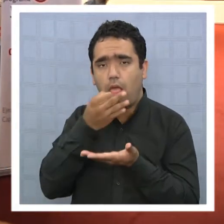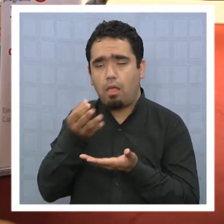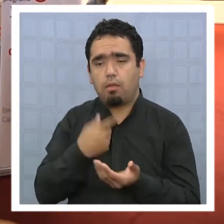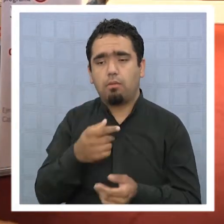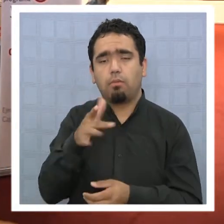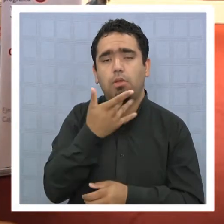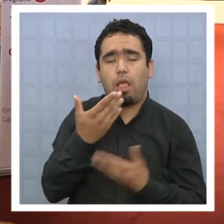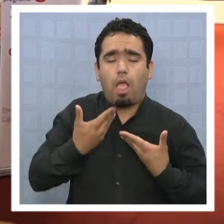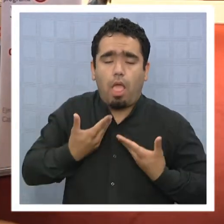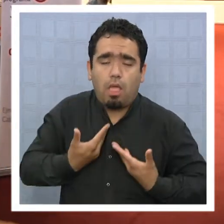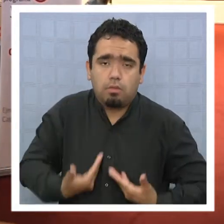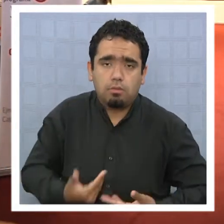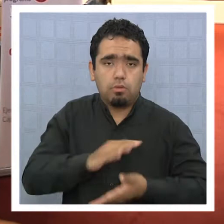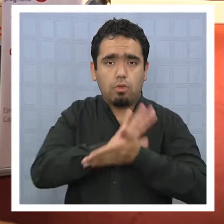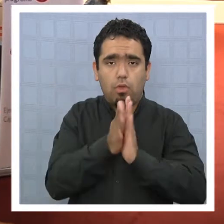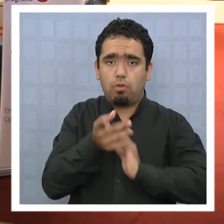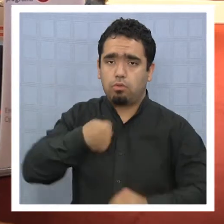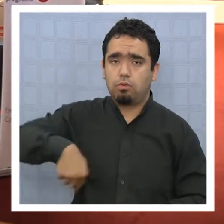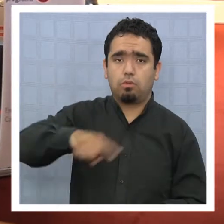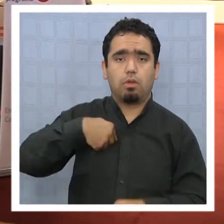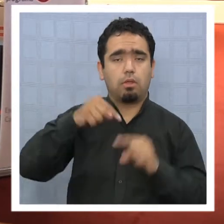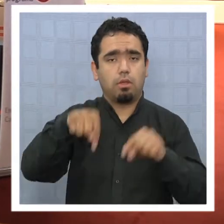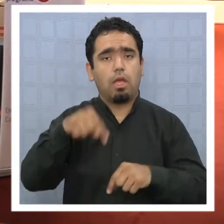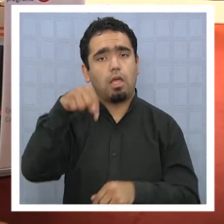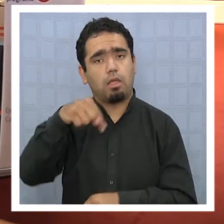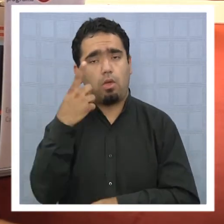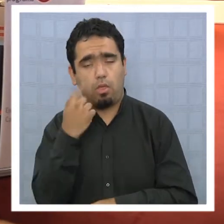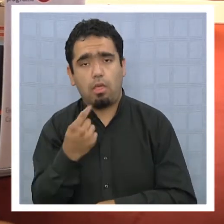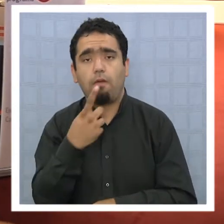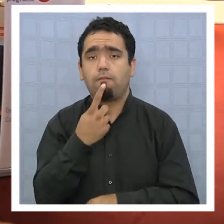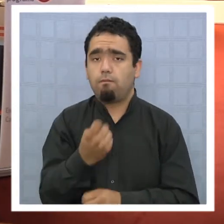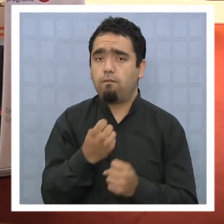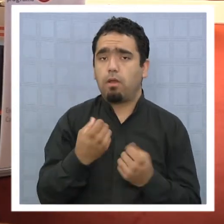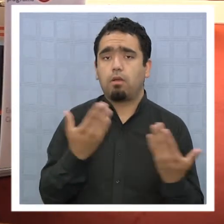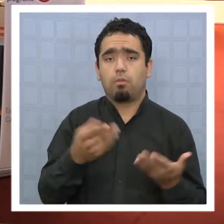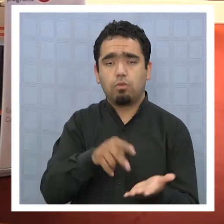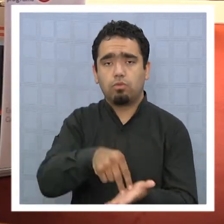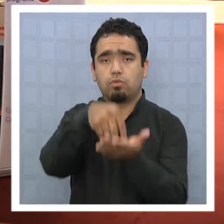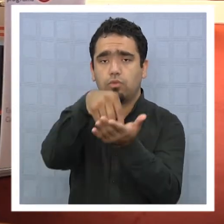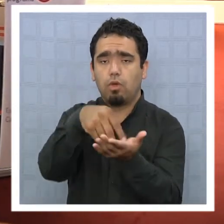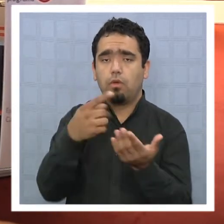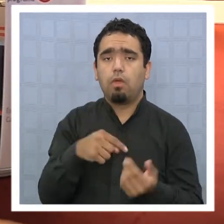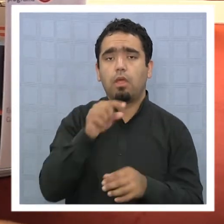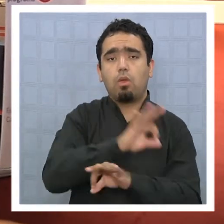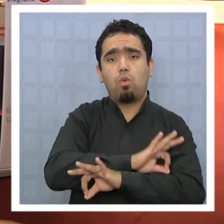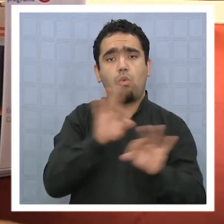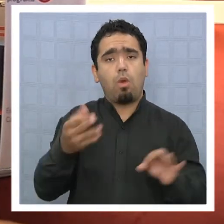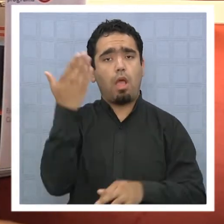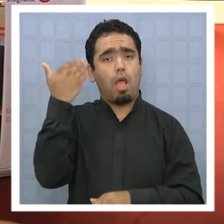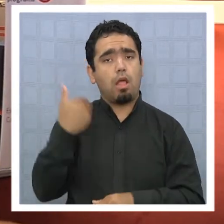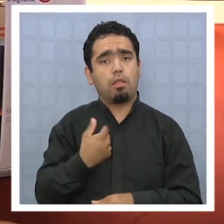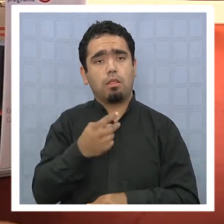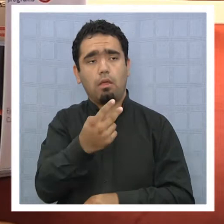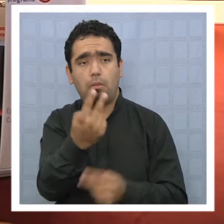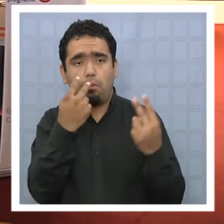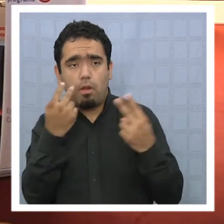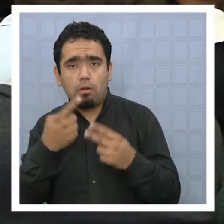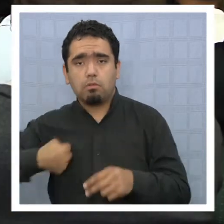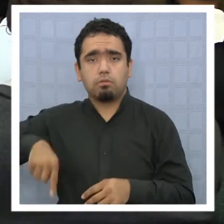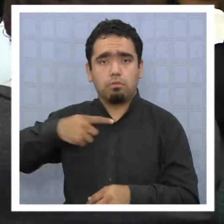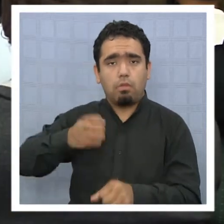todo lo que nos pasa acá. Hoy en día es fuerte trabajar en Zonas Brancas, y los años hoy nunca se nos miró como trabajadores, ¿no entendí?